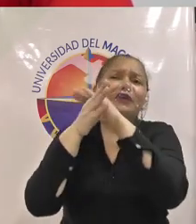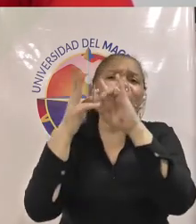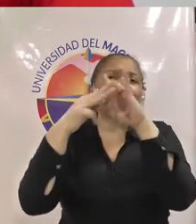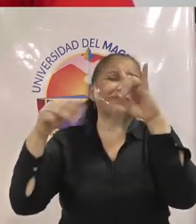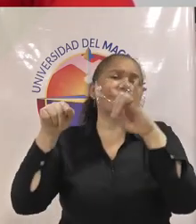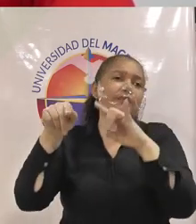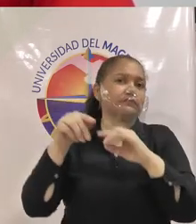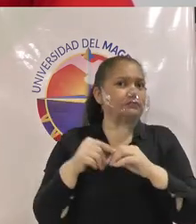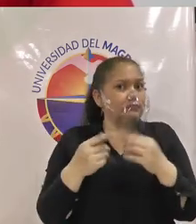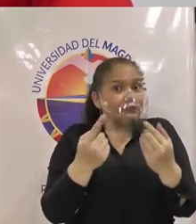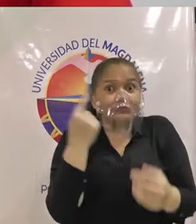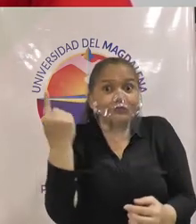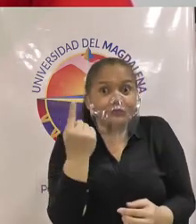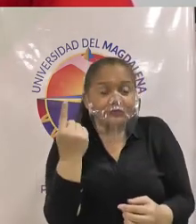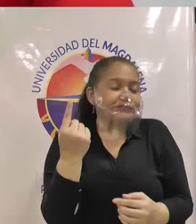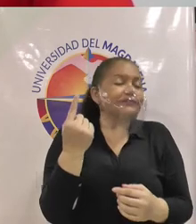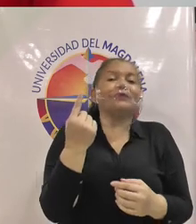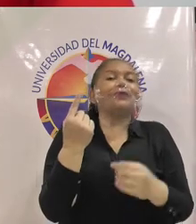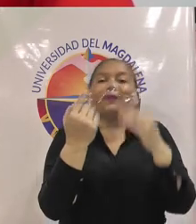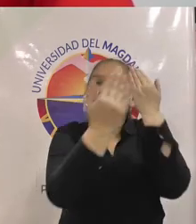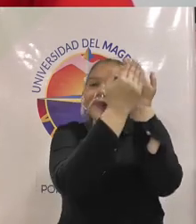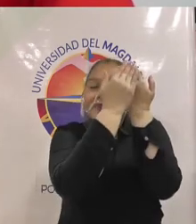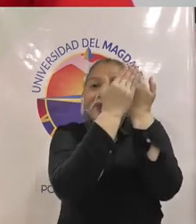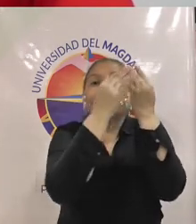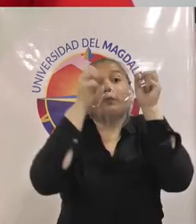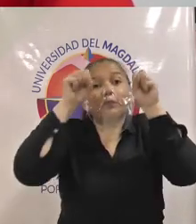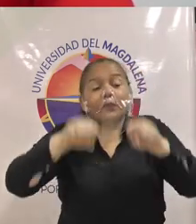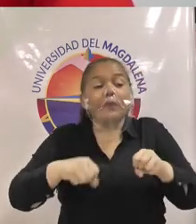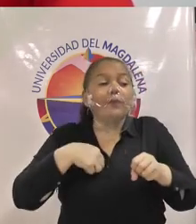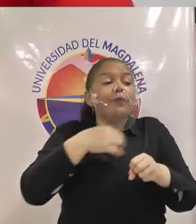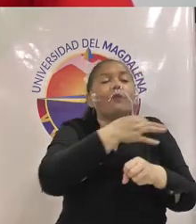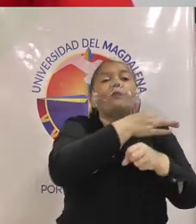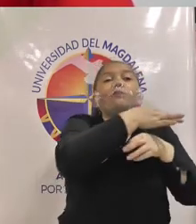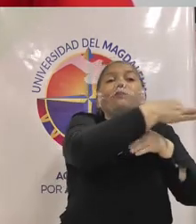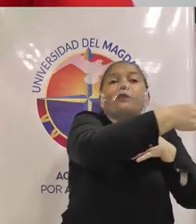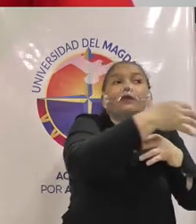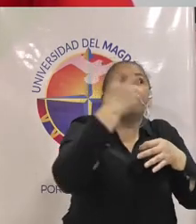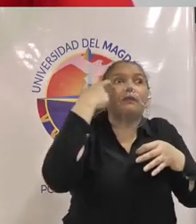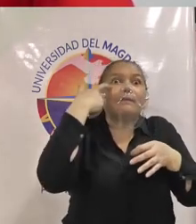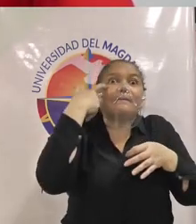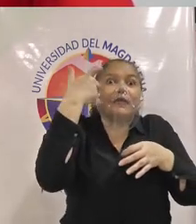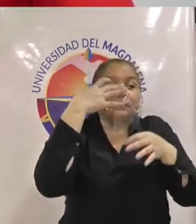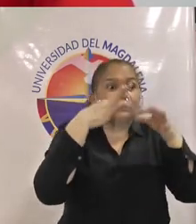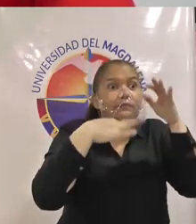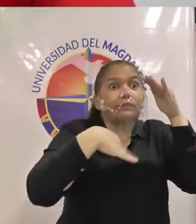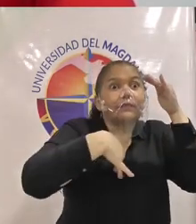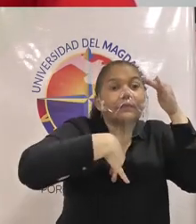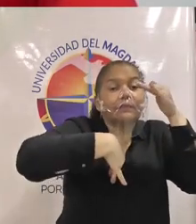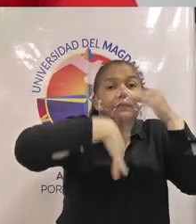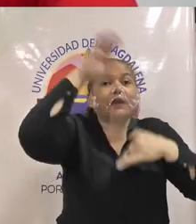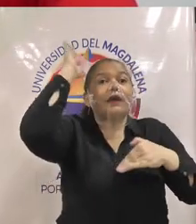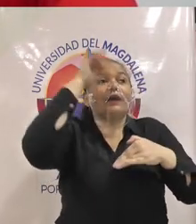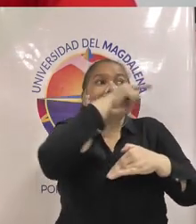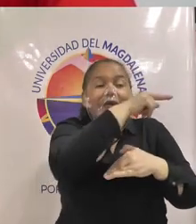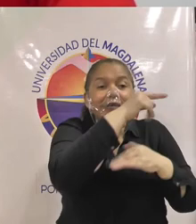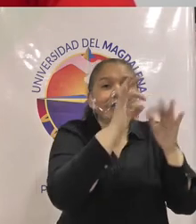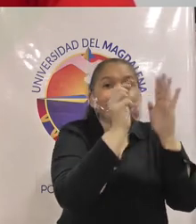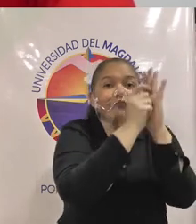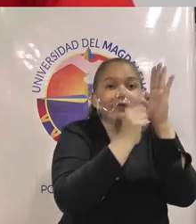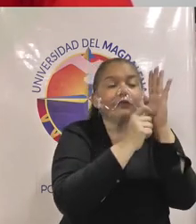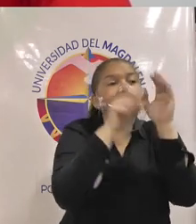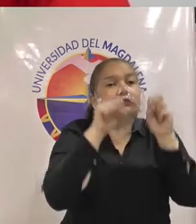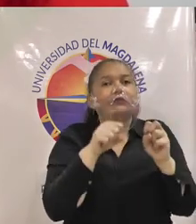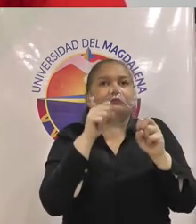magdalena sino que el IFES puede que un estudiante del municipio tenga un puntaje tal para participar e ingresar en las